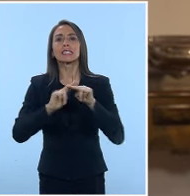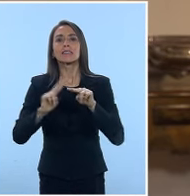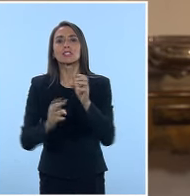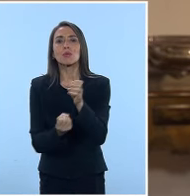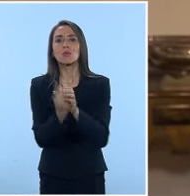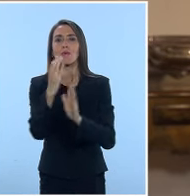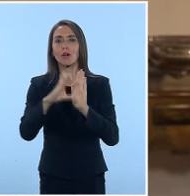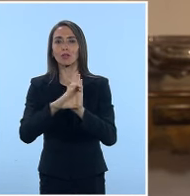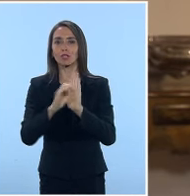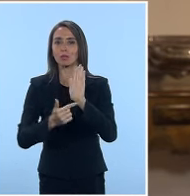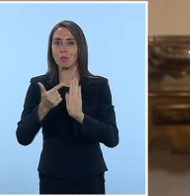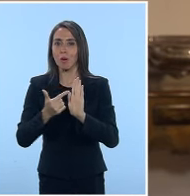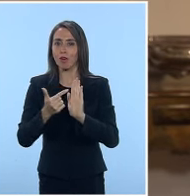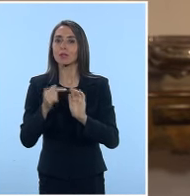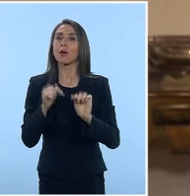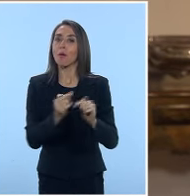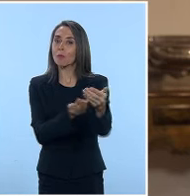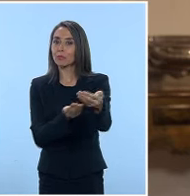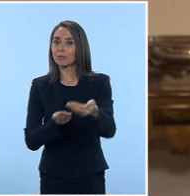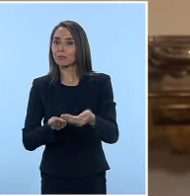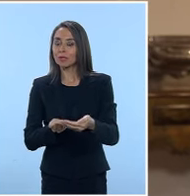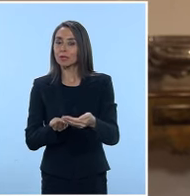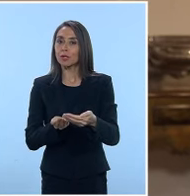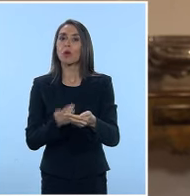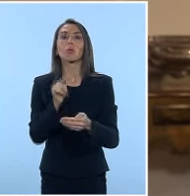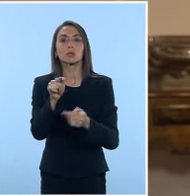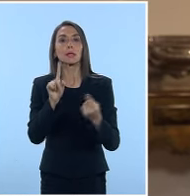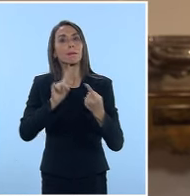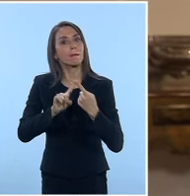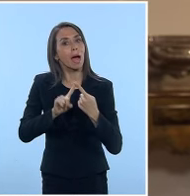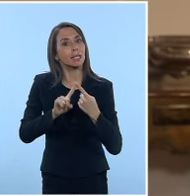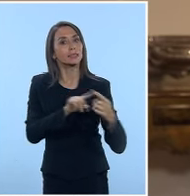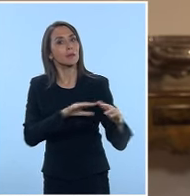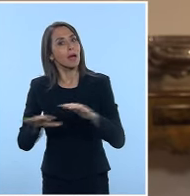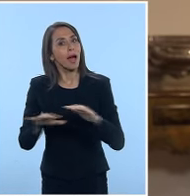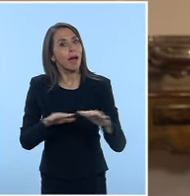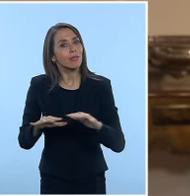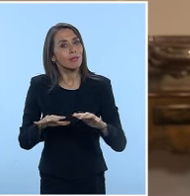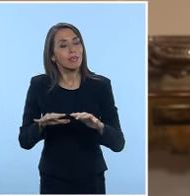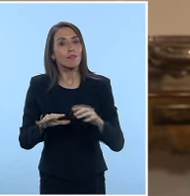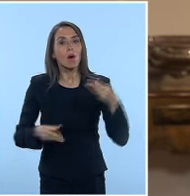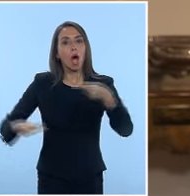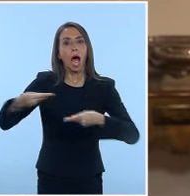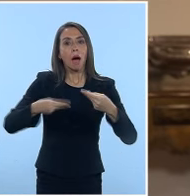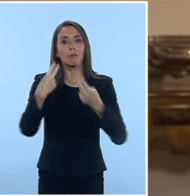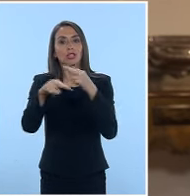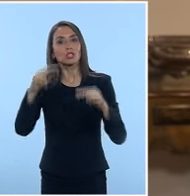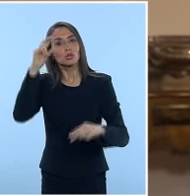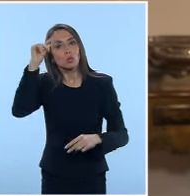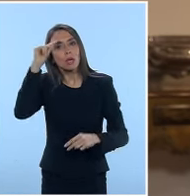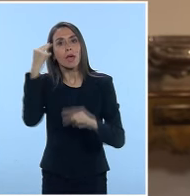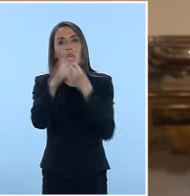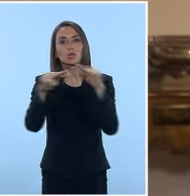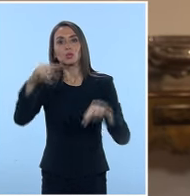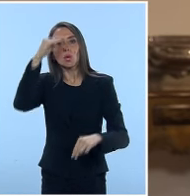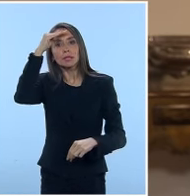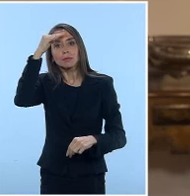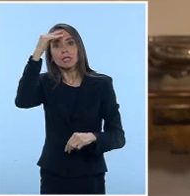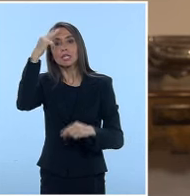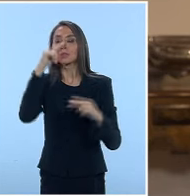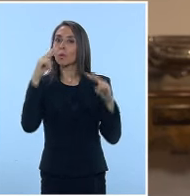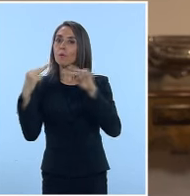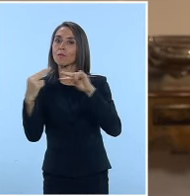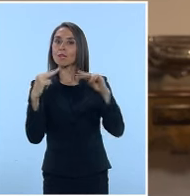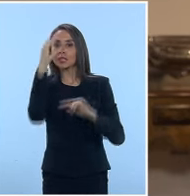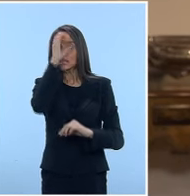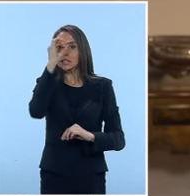Hoy, quiero invitarles a que tomen parte activa en él, a que aporten con sus ideas, su experiencia y puntos de vista.